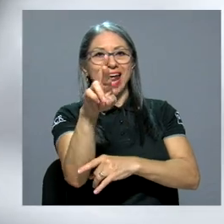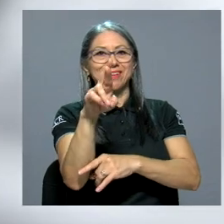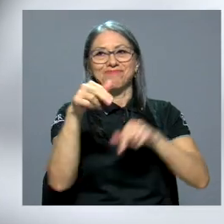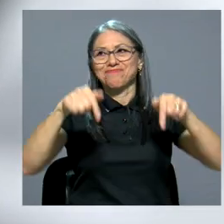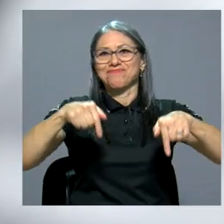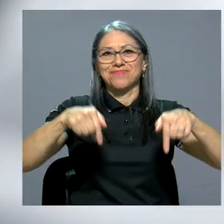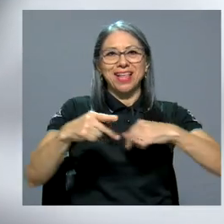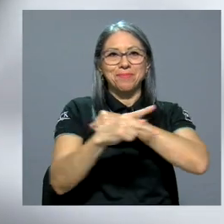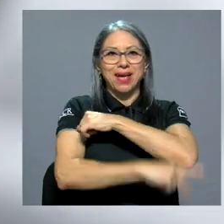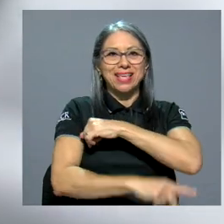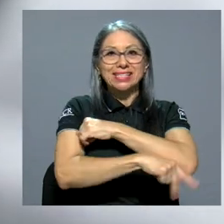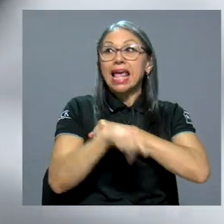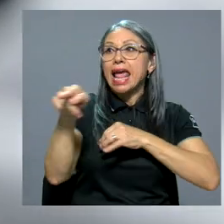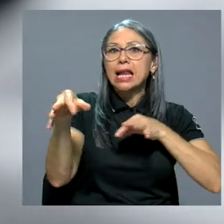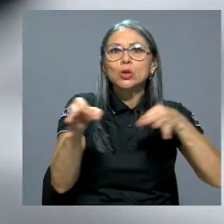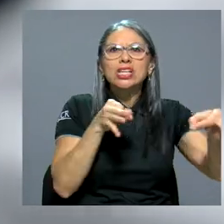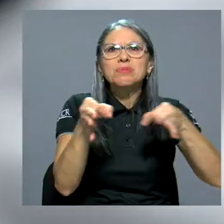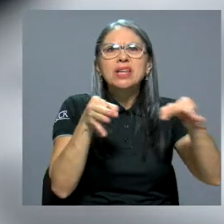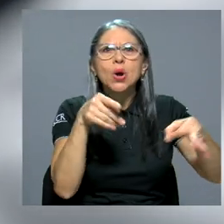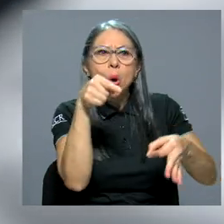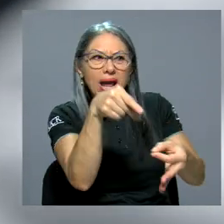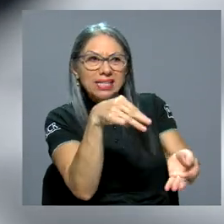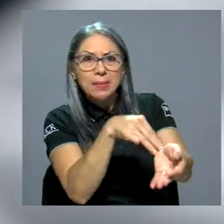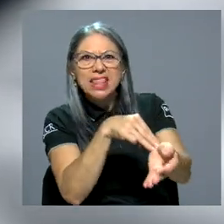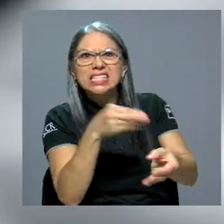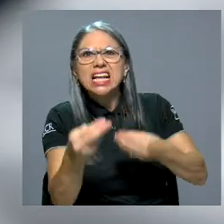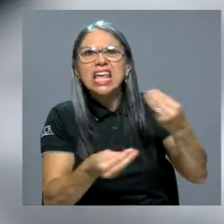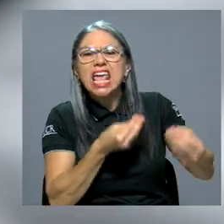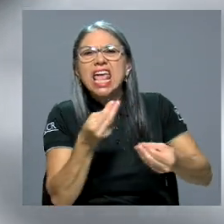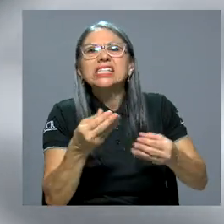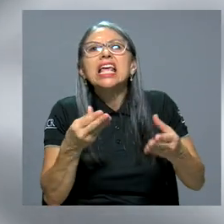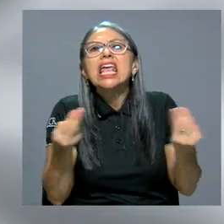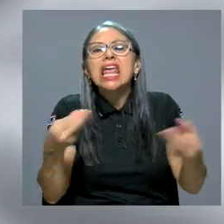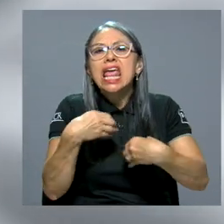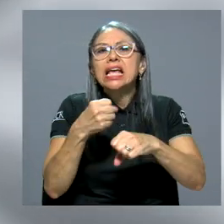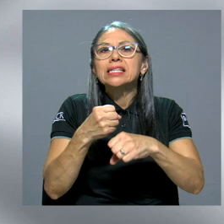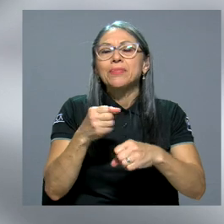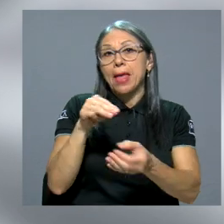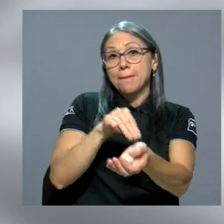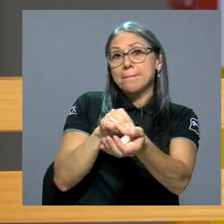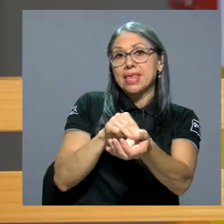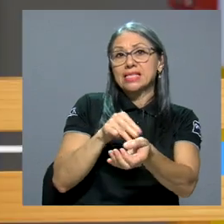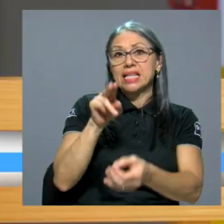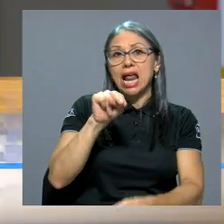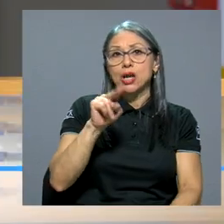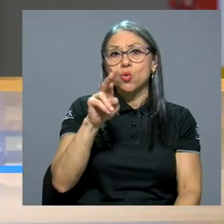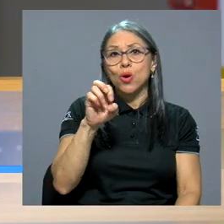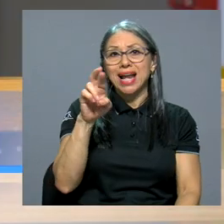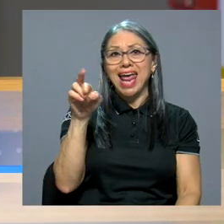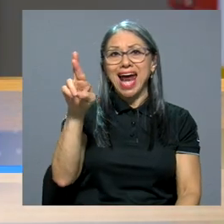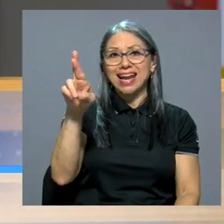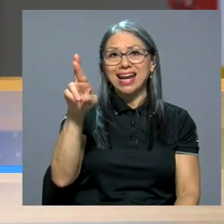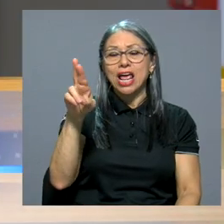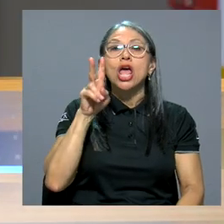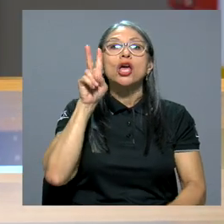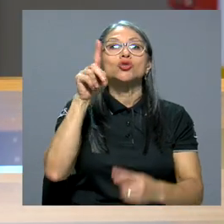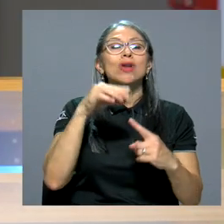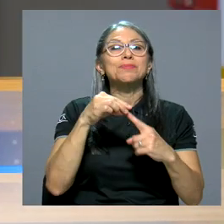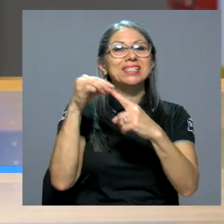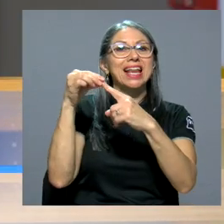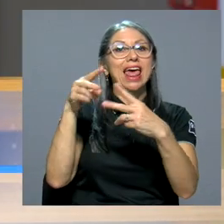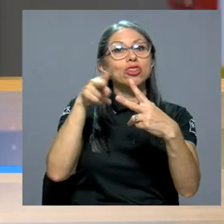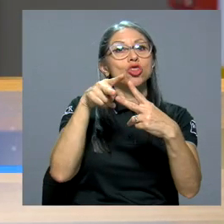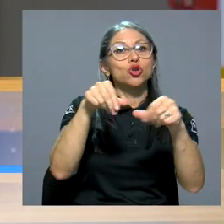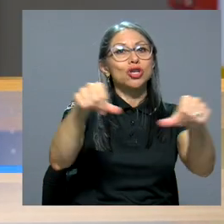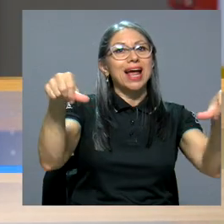comentó en qué consiste esta rama de la medicina y sus aportes. La medicina nuclear es una especialidad médica que tiene dos grandes